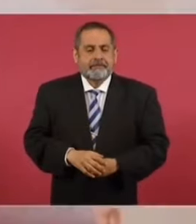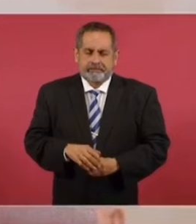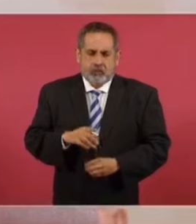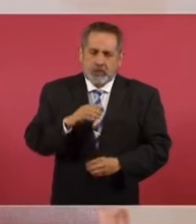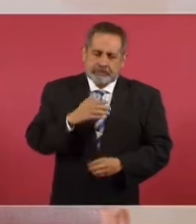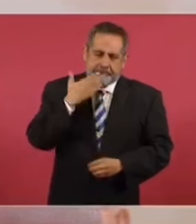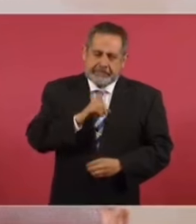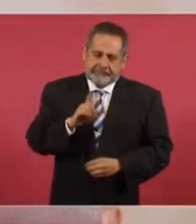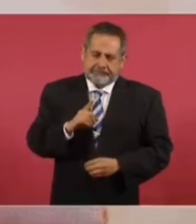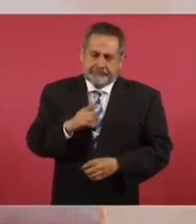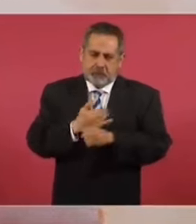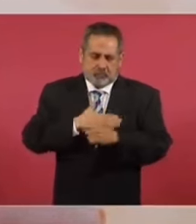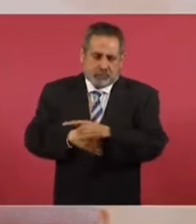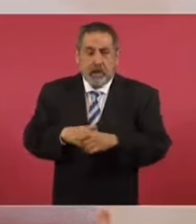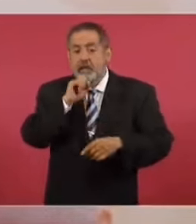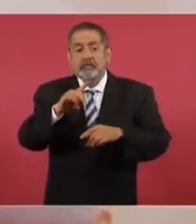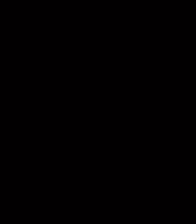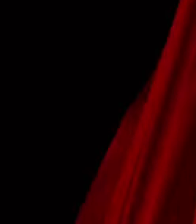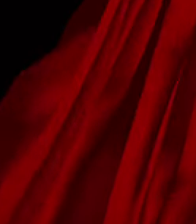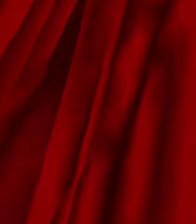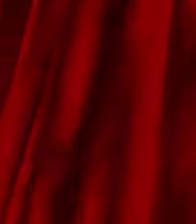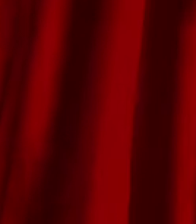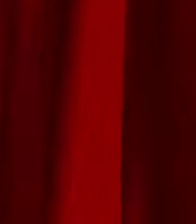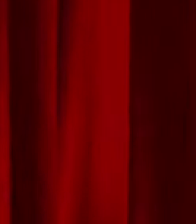Y justamente, aprovecho también para aclarar.